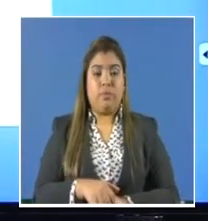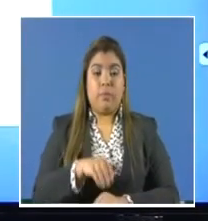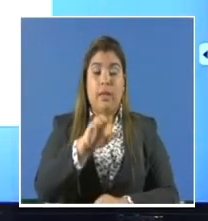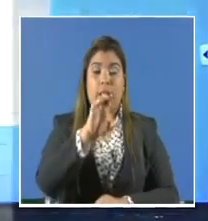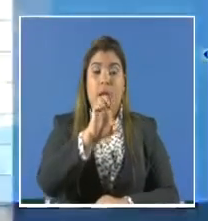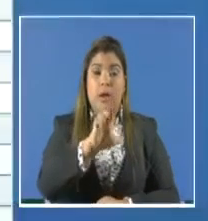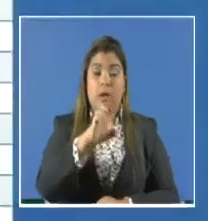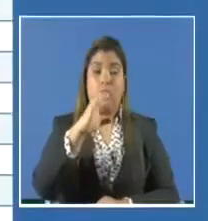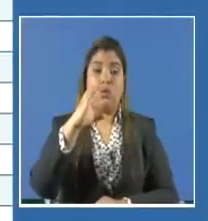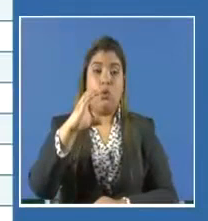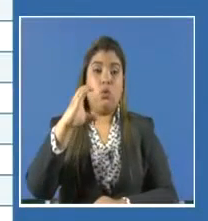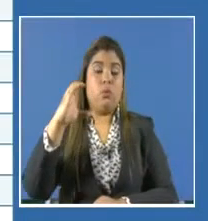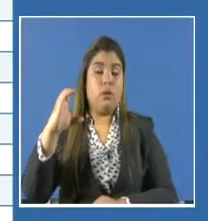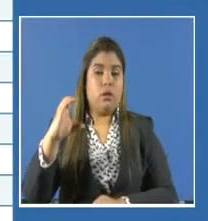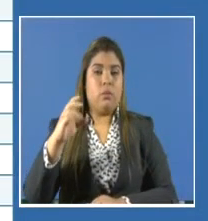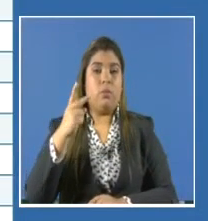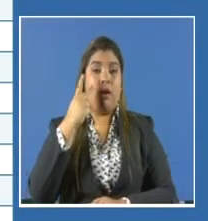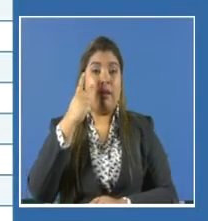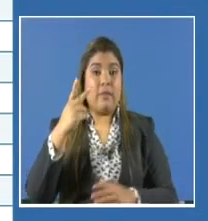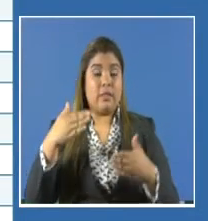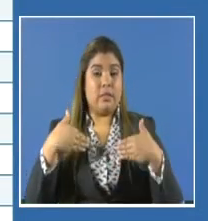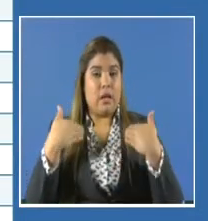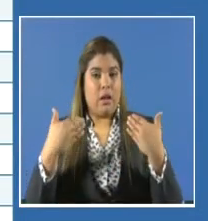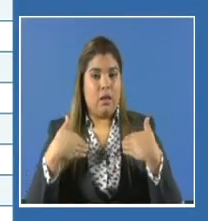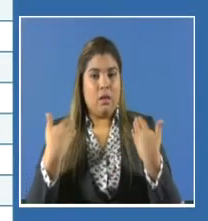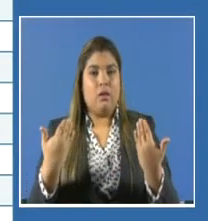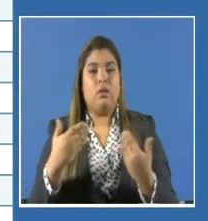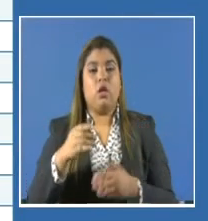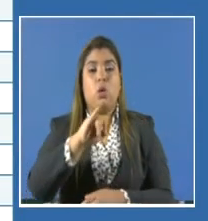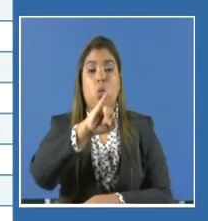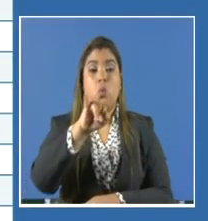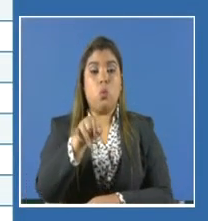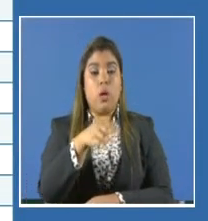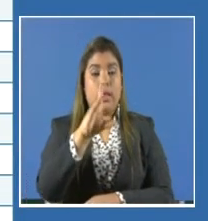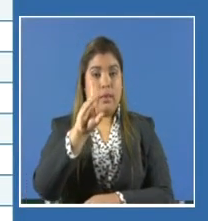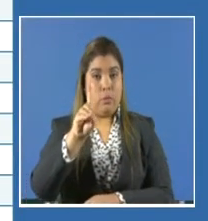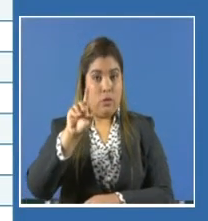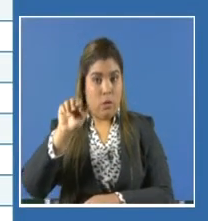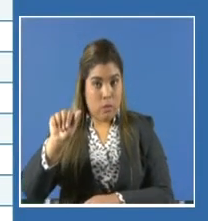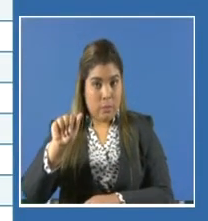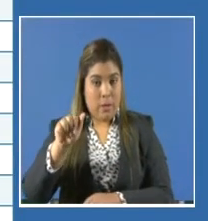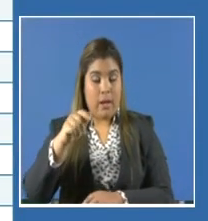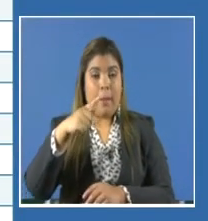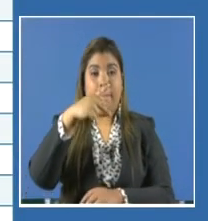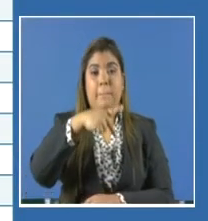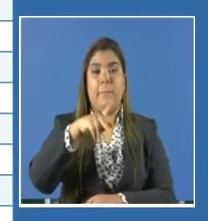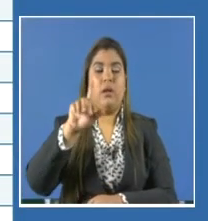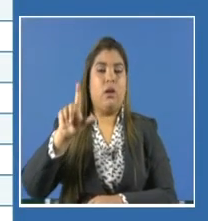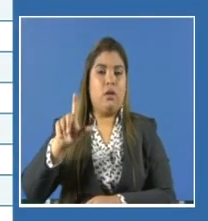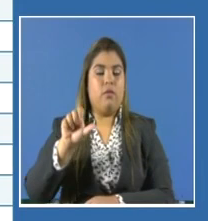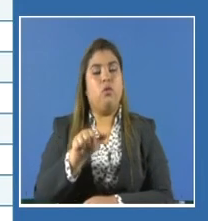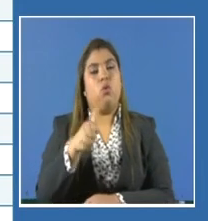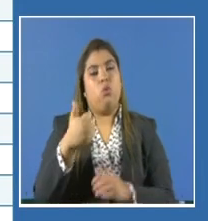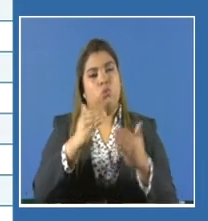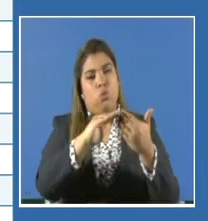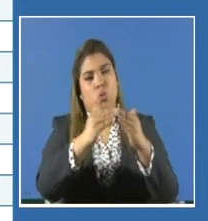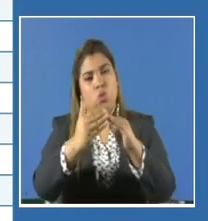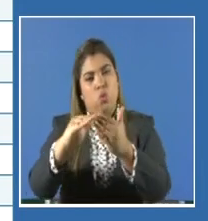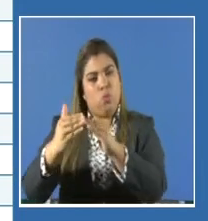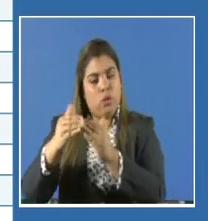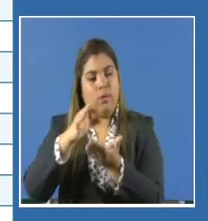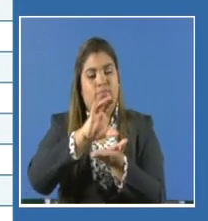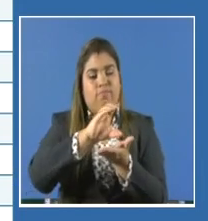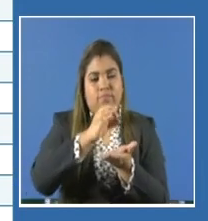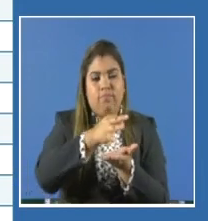Ernesto Córdoba Campos, Vista Alegre, Juan de Moste, Nejaros, Semena, Parque Lefebre, entre otros. Estos